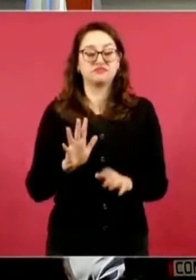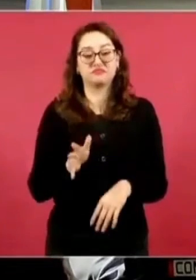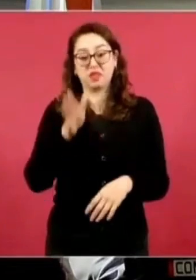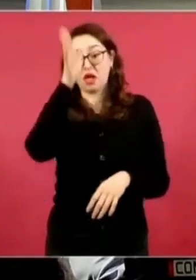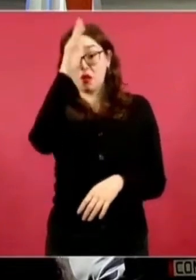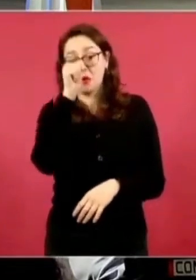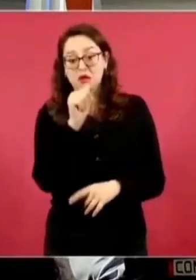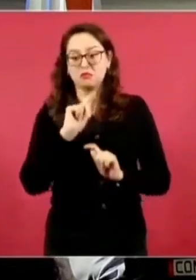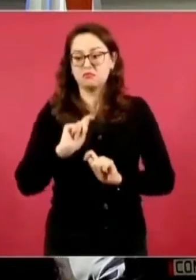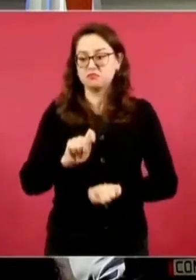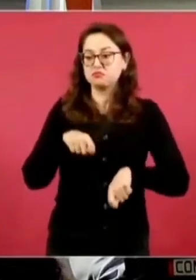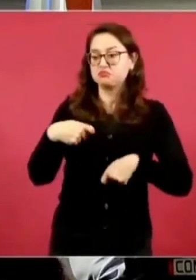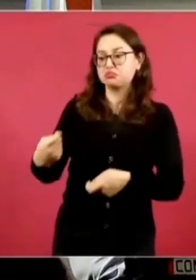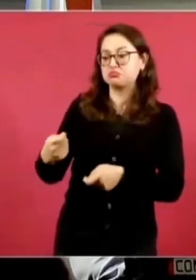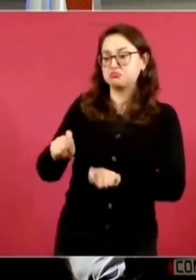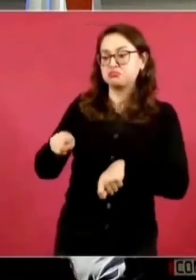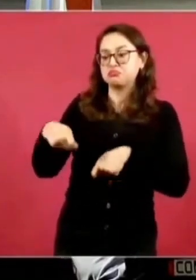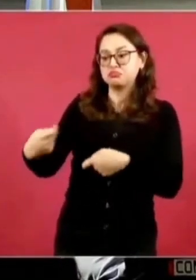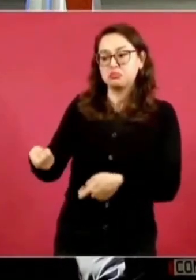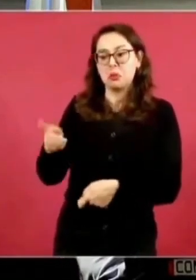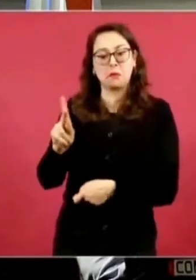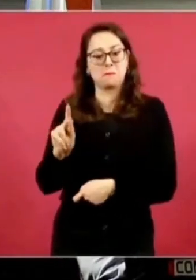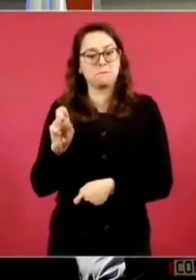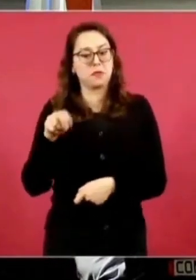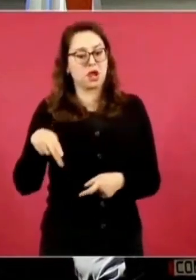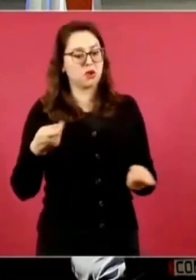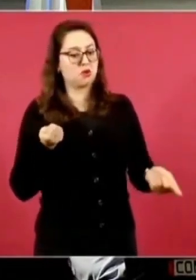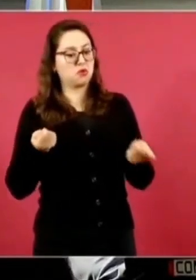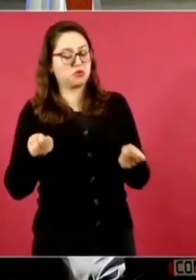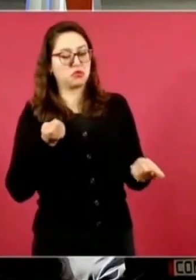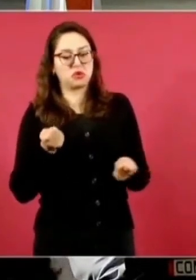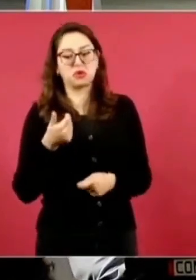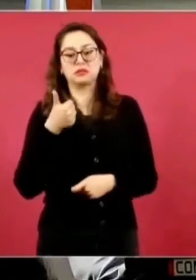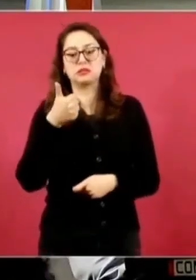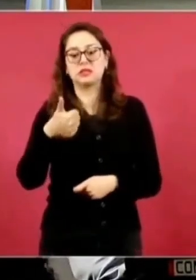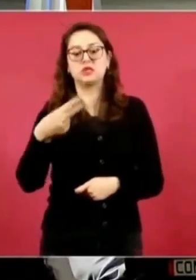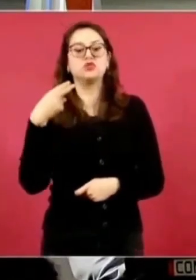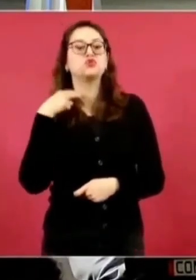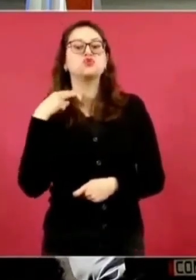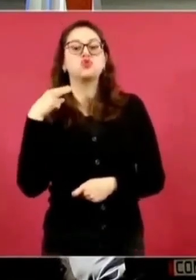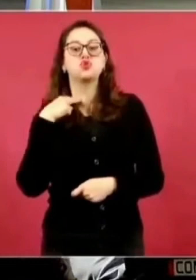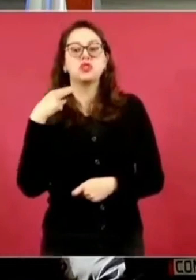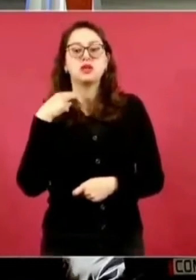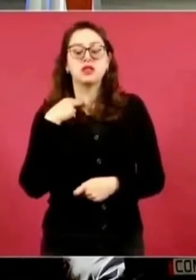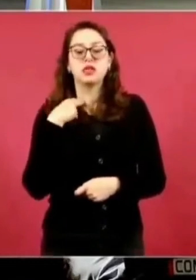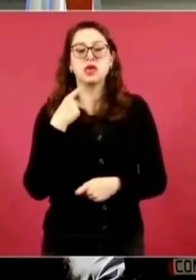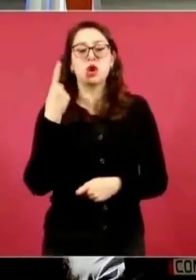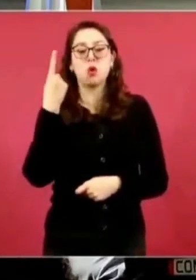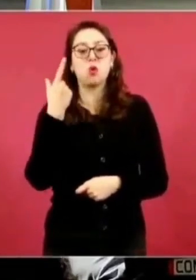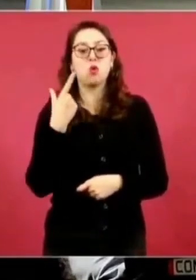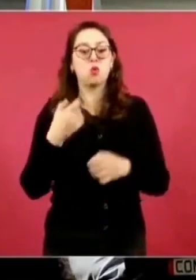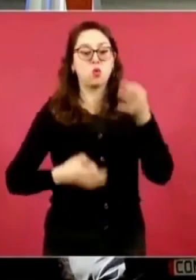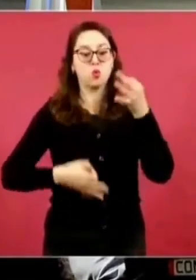un magistrado, alcaldías.